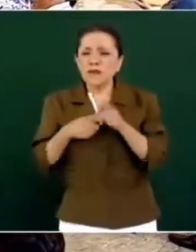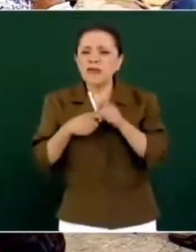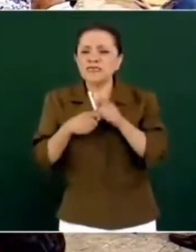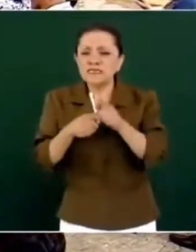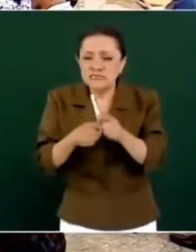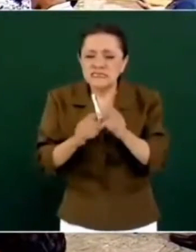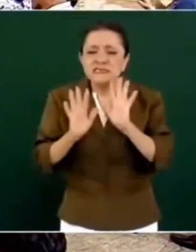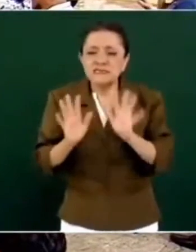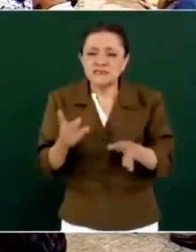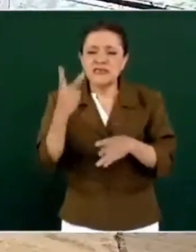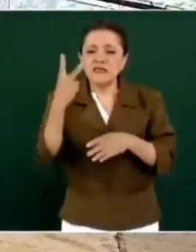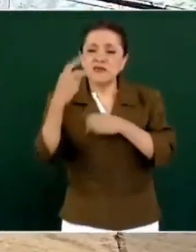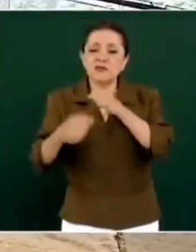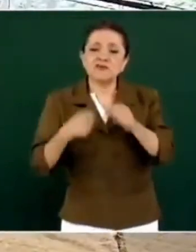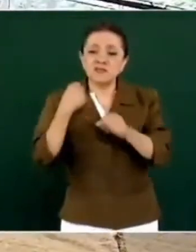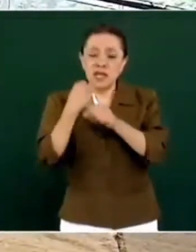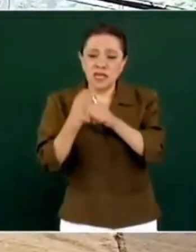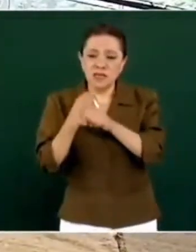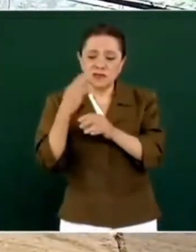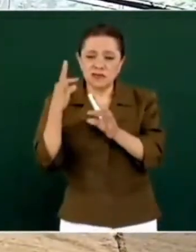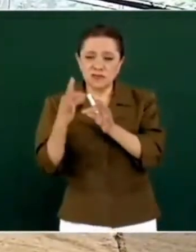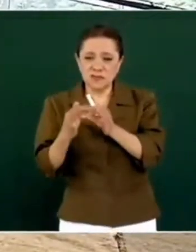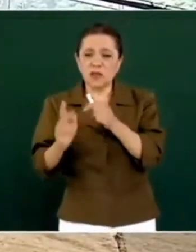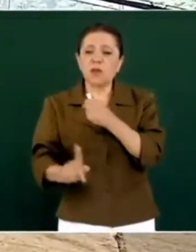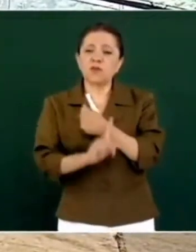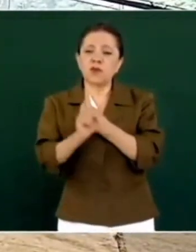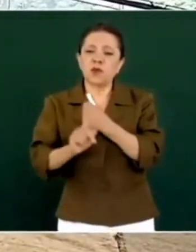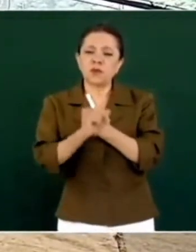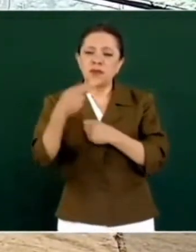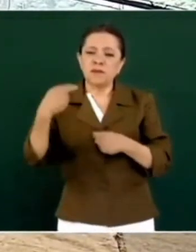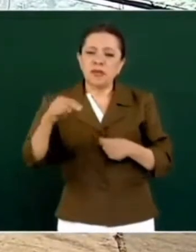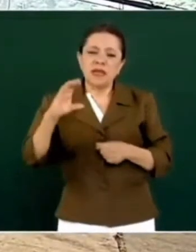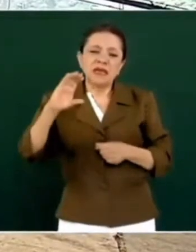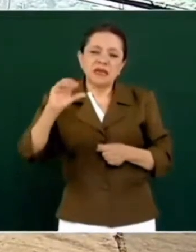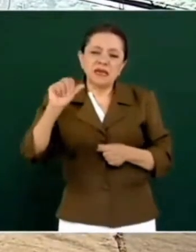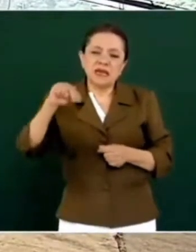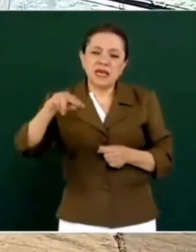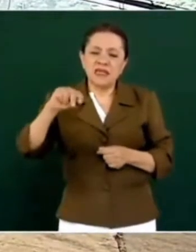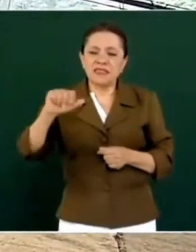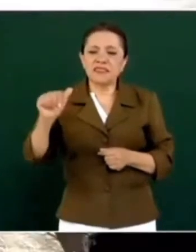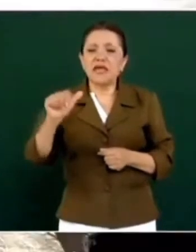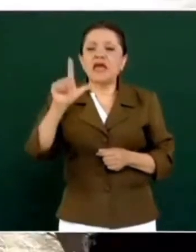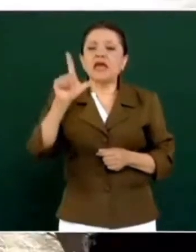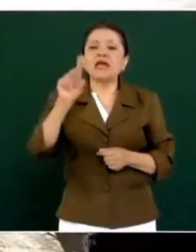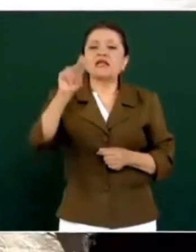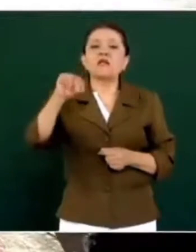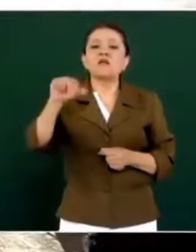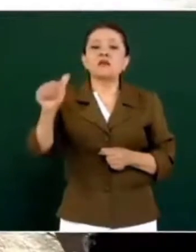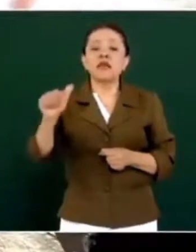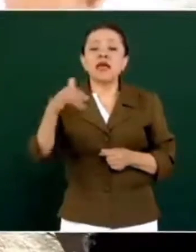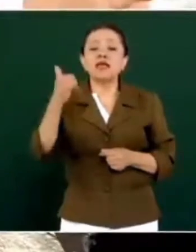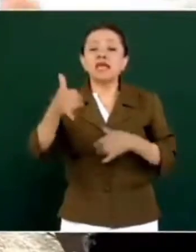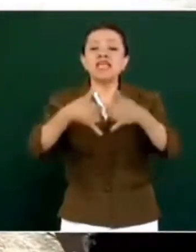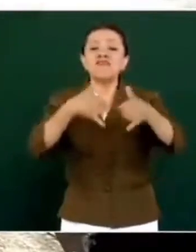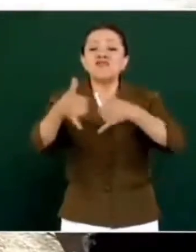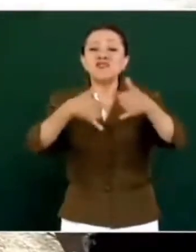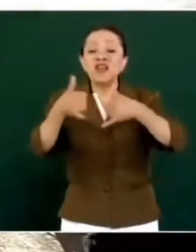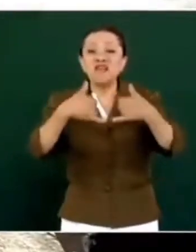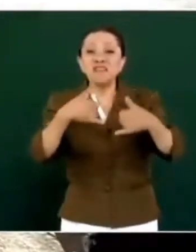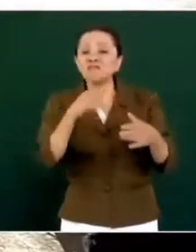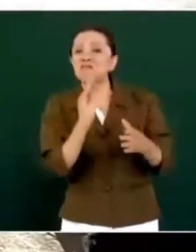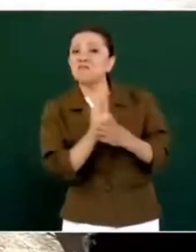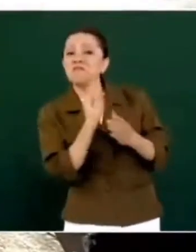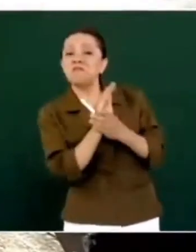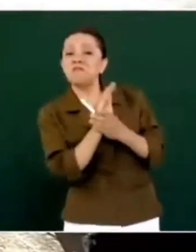llevamos ya dos años, se va a cumplir el problema de Cantaluna, y desafortunadamente el Infonavit no le hace caso a lo que usted está